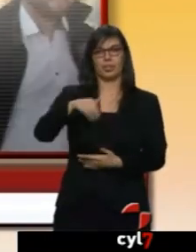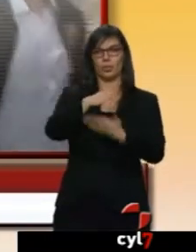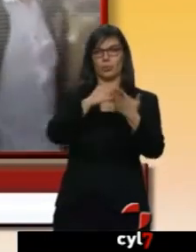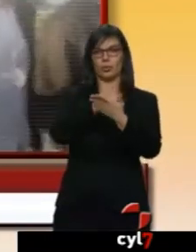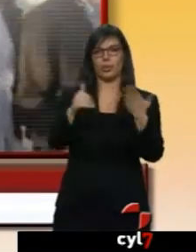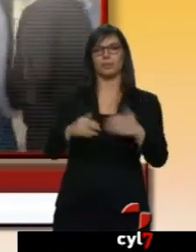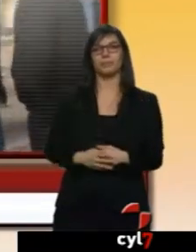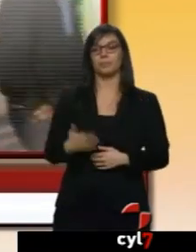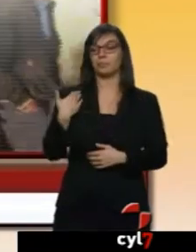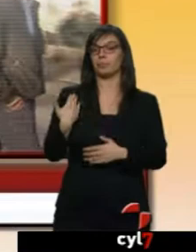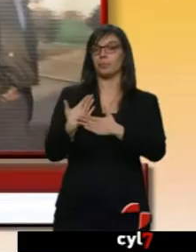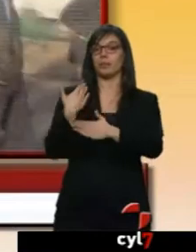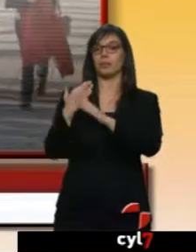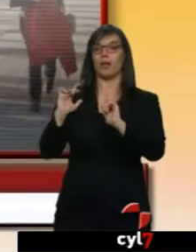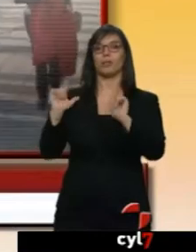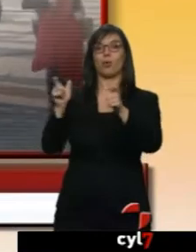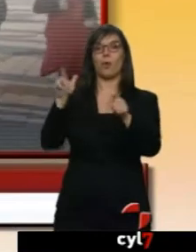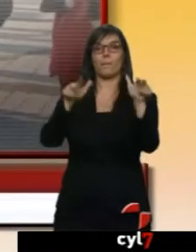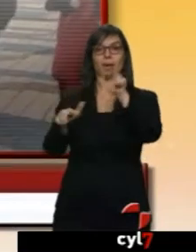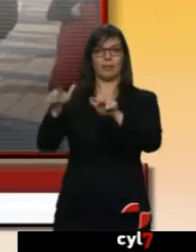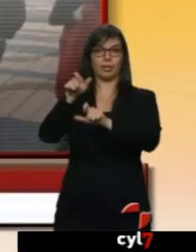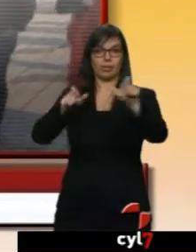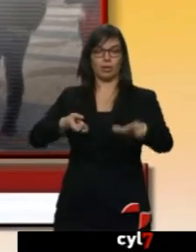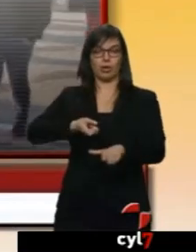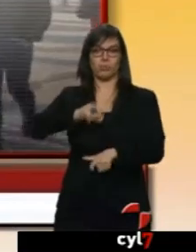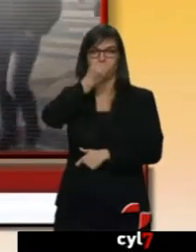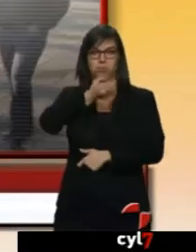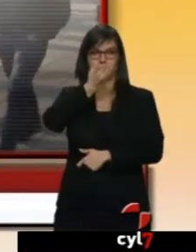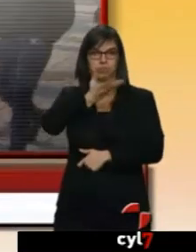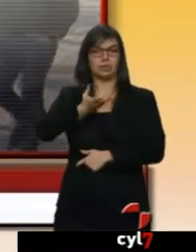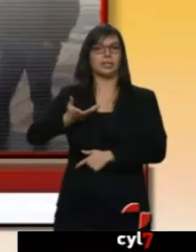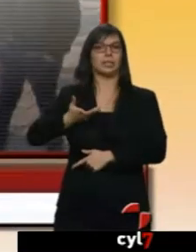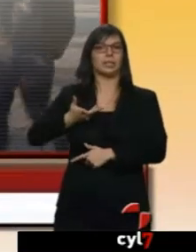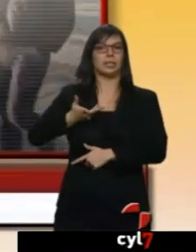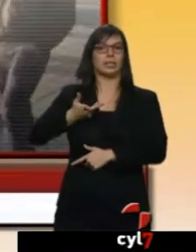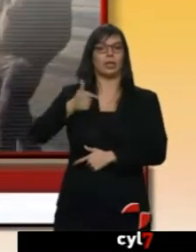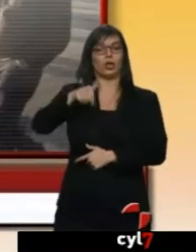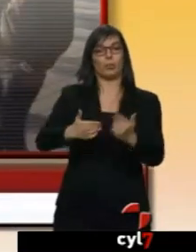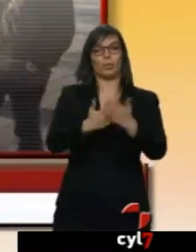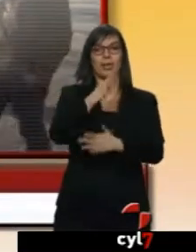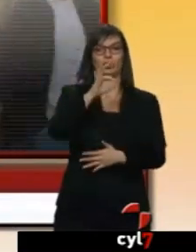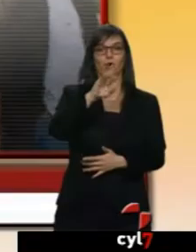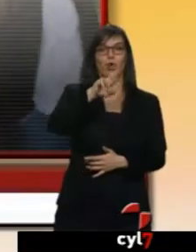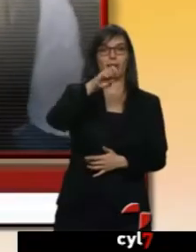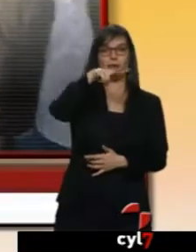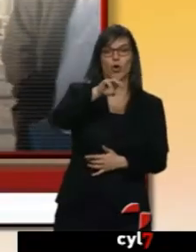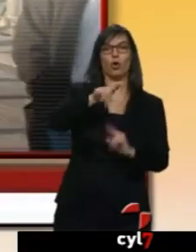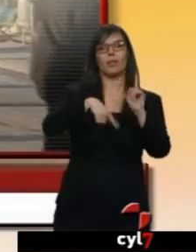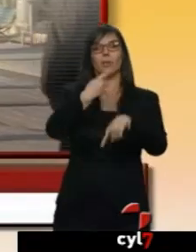unos días se reunía en Benavente con militantes del PSOE, esta mañana lo hará en Toreno y ya por la tarde en León, en la capital.